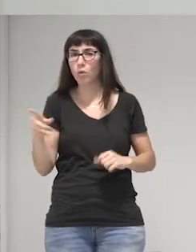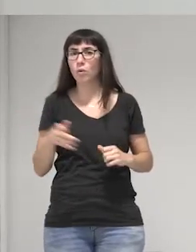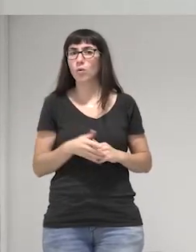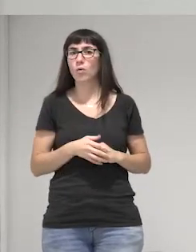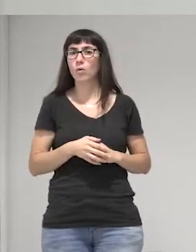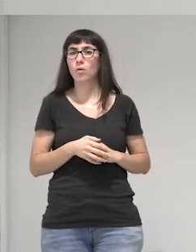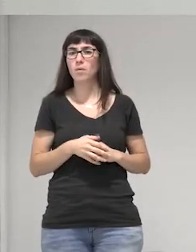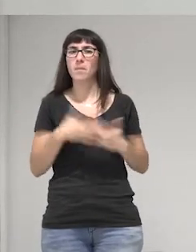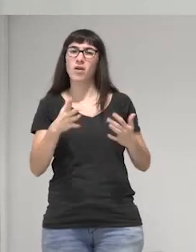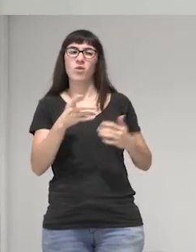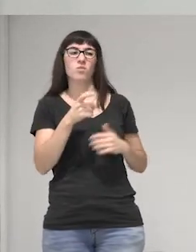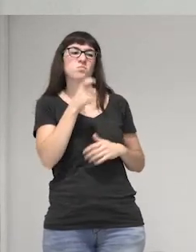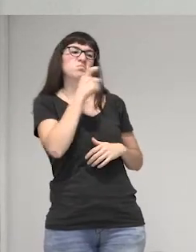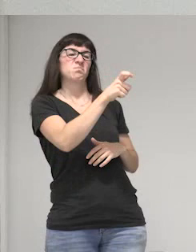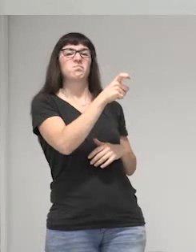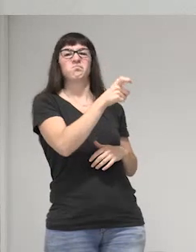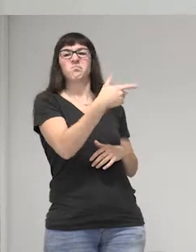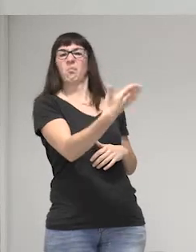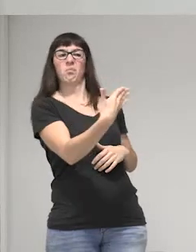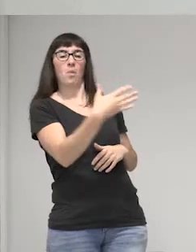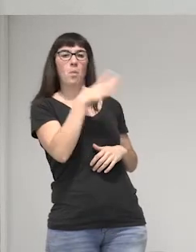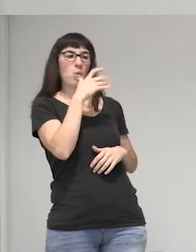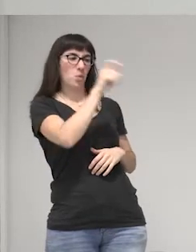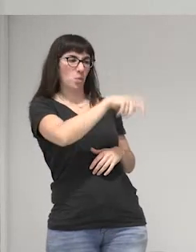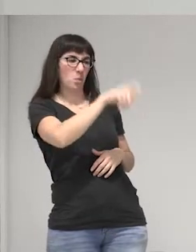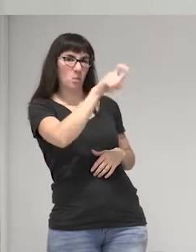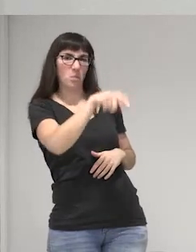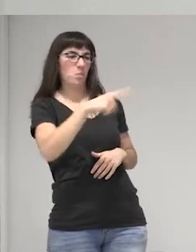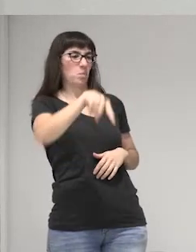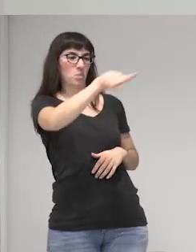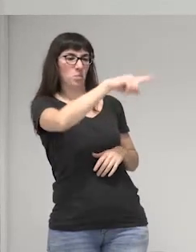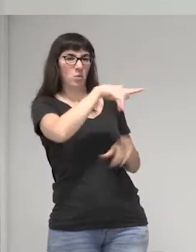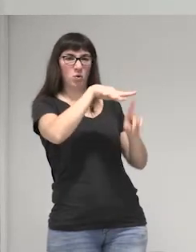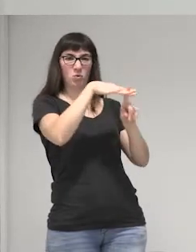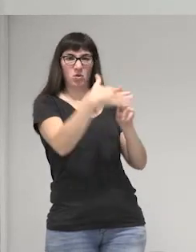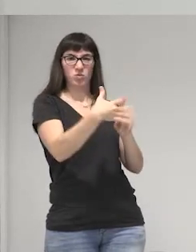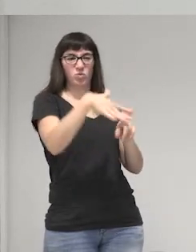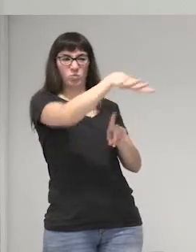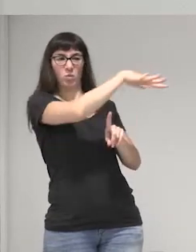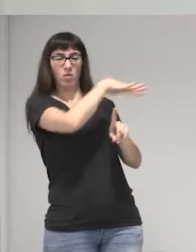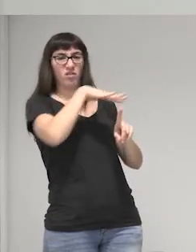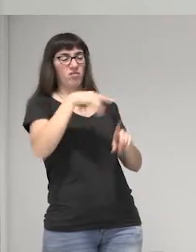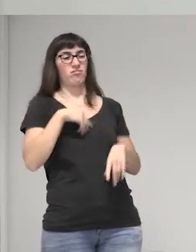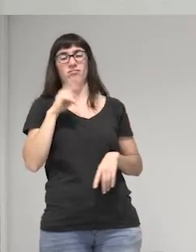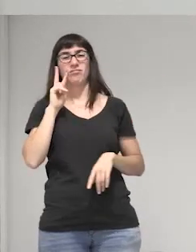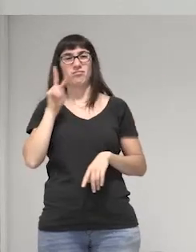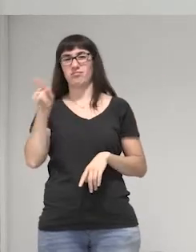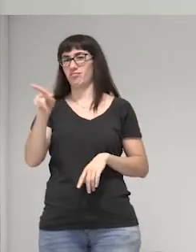pero descalificarte por lo que sos por el contexto en el que estás creo que es terrible